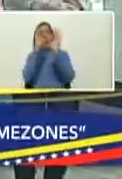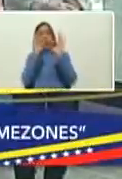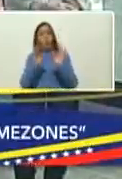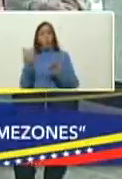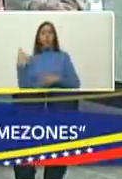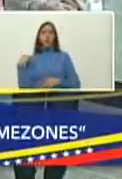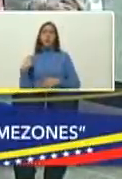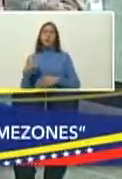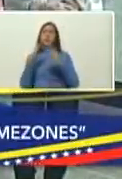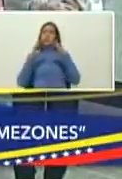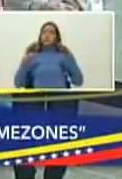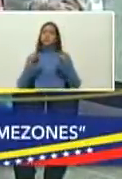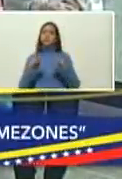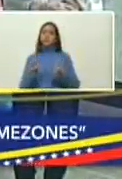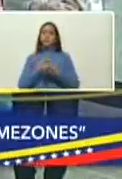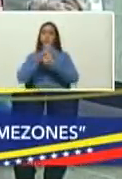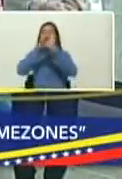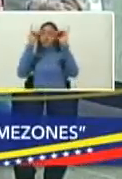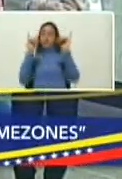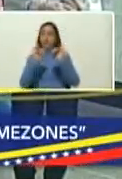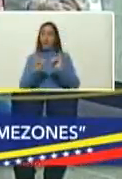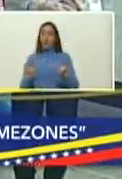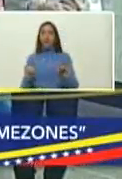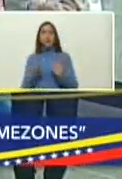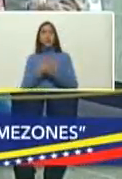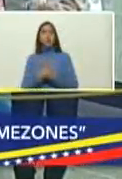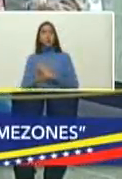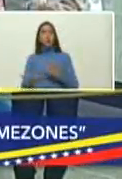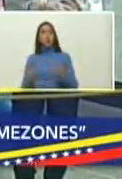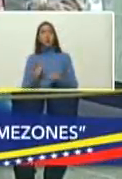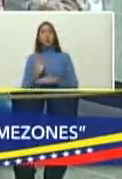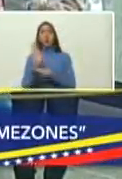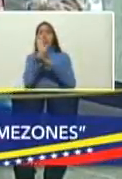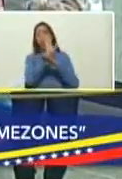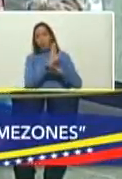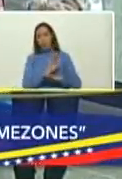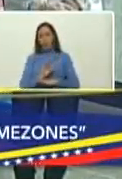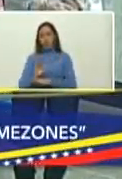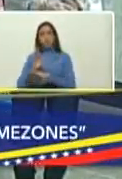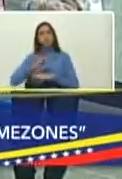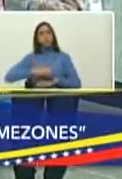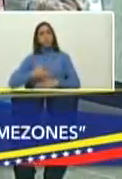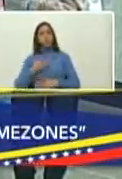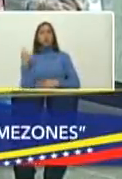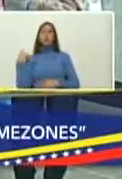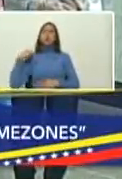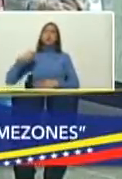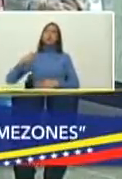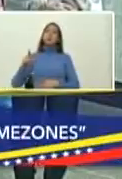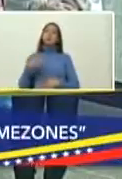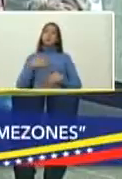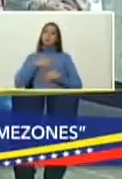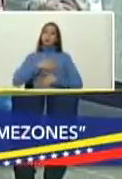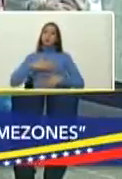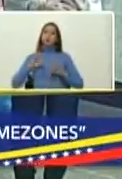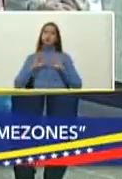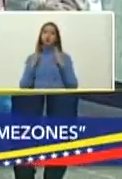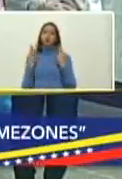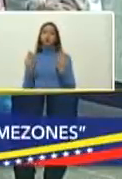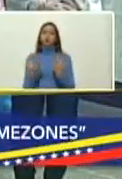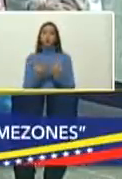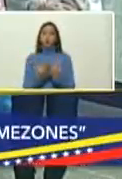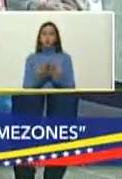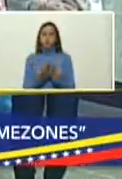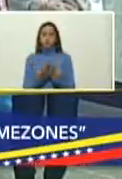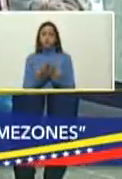tener unas navidades felices y sobre todo seguras para que podamos disfrutar en familia sin que